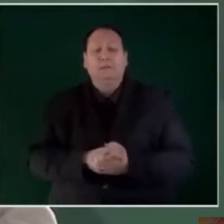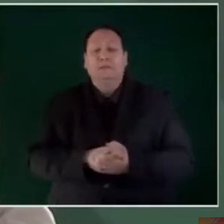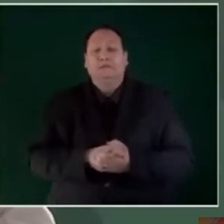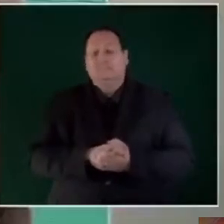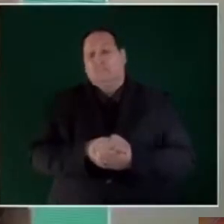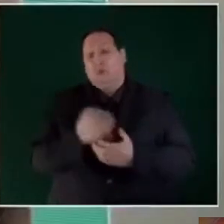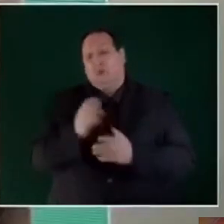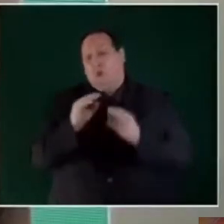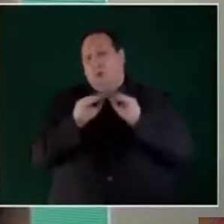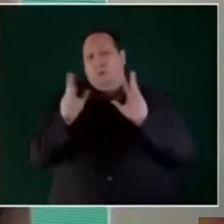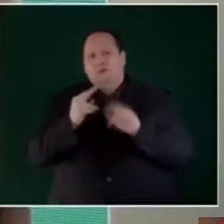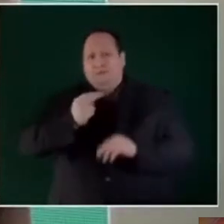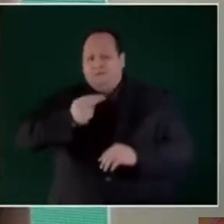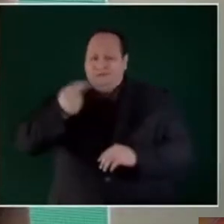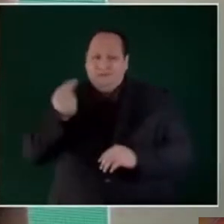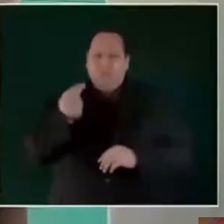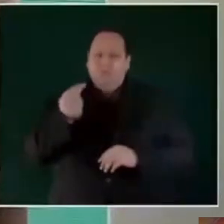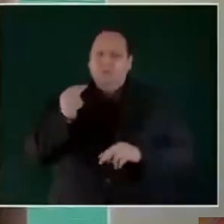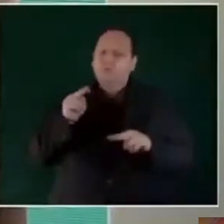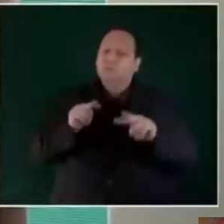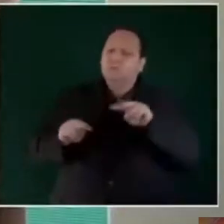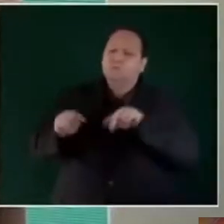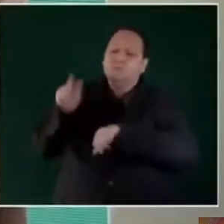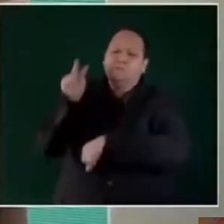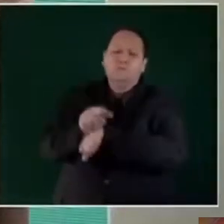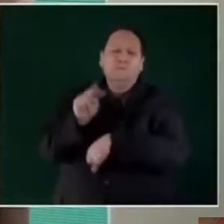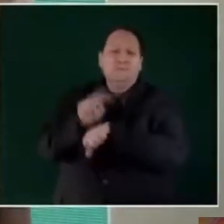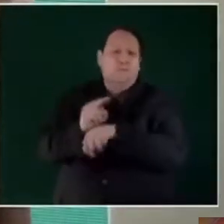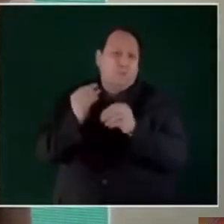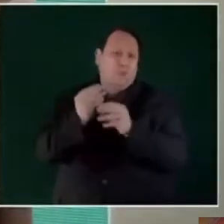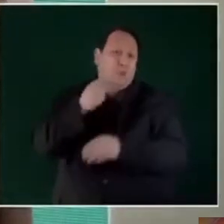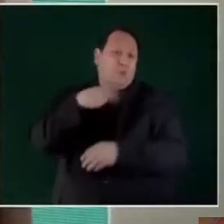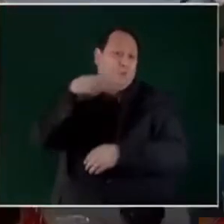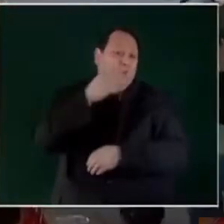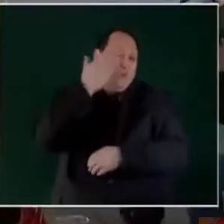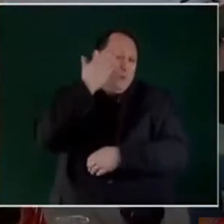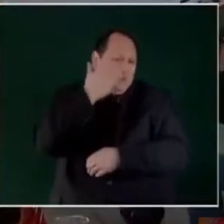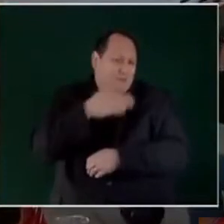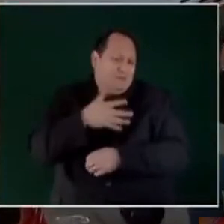se requiere de mucha supervisión, porque ya saben ustedes,